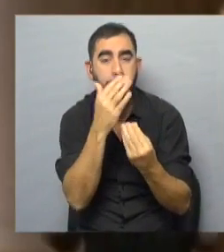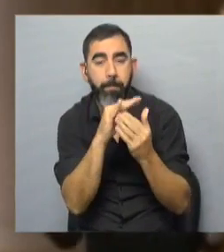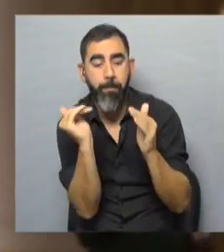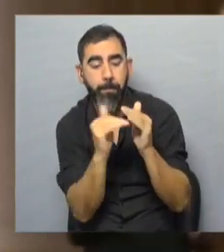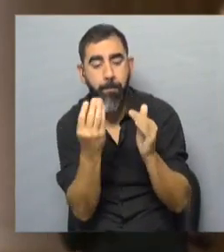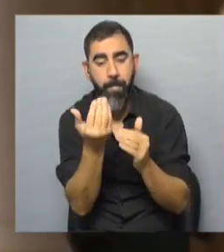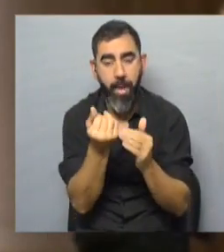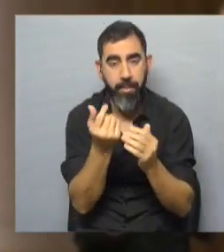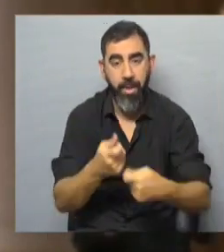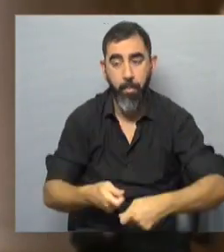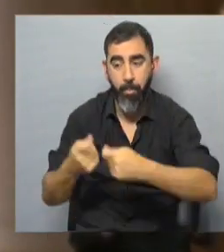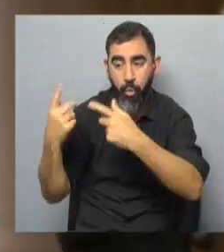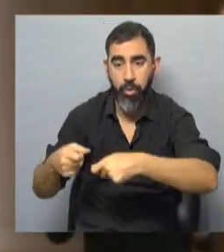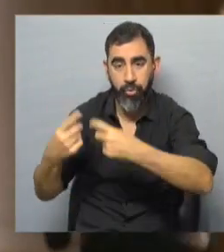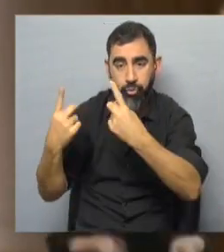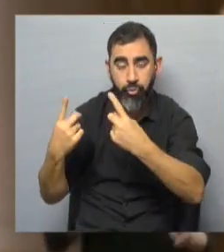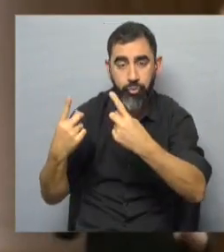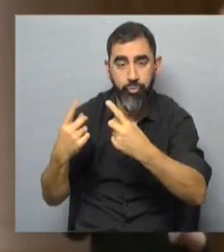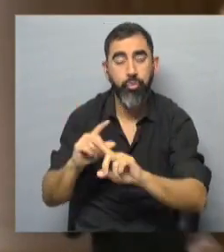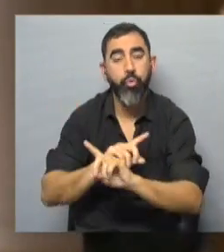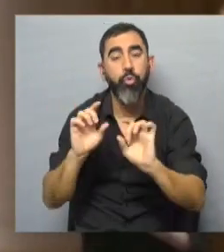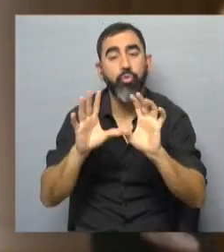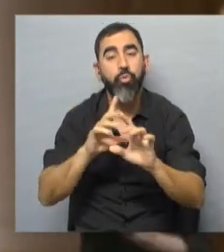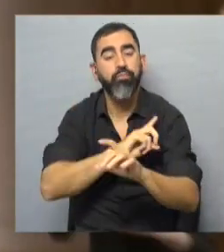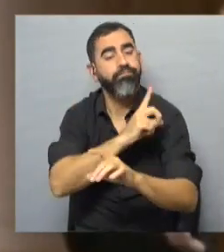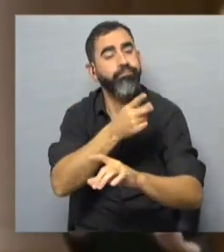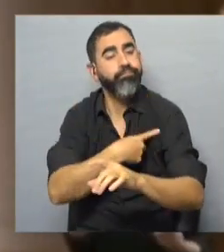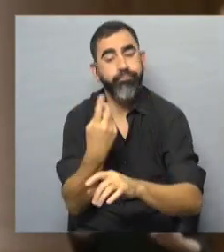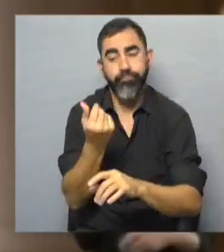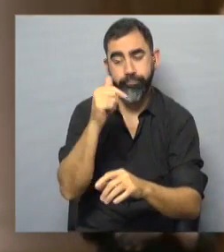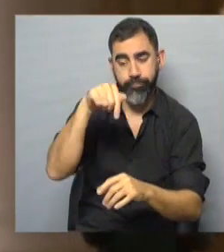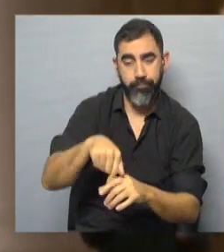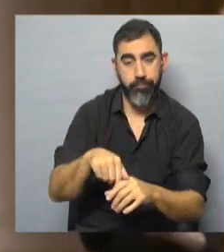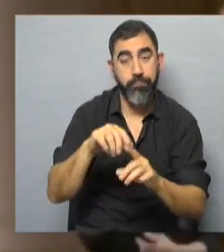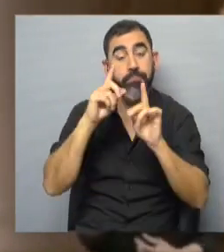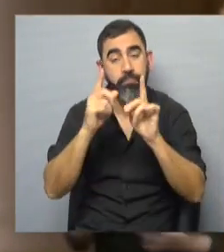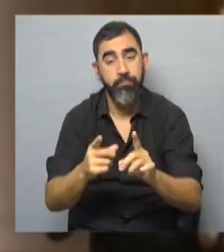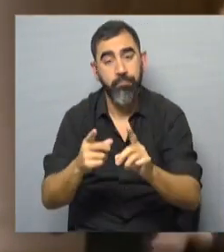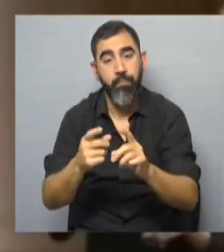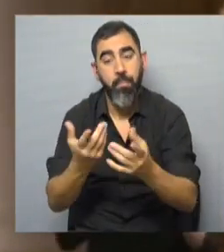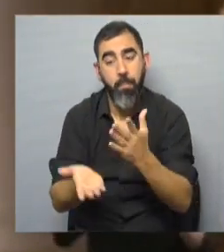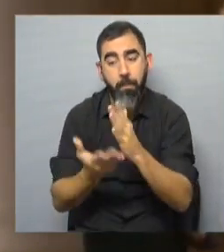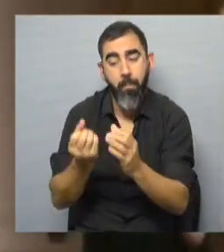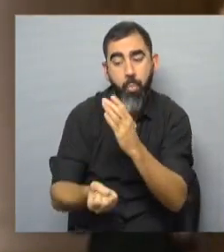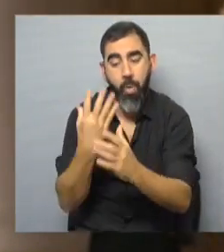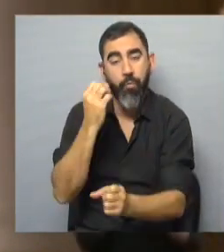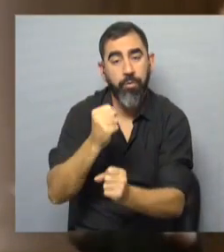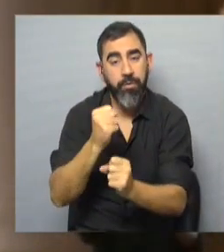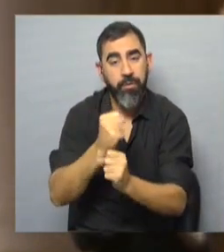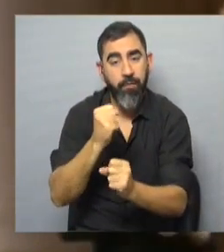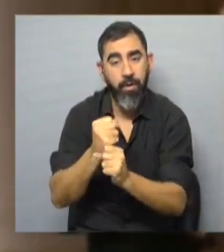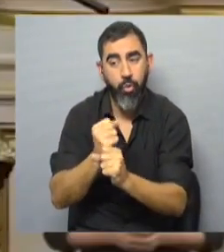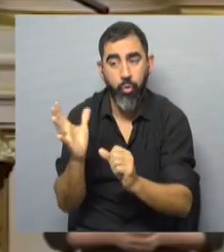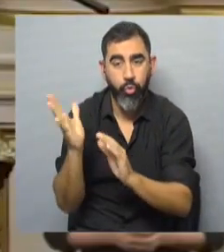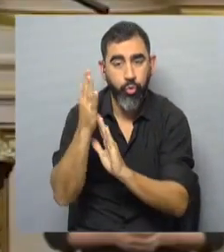Las exportaciones no solamente es fortalecer nuestra moneda local, sino que también es generar más puestos de trabajo en todo